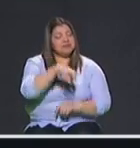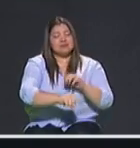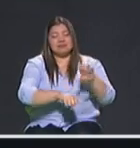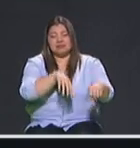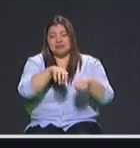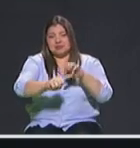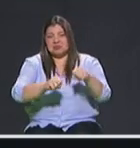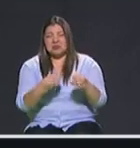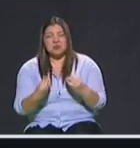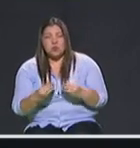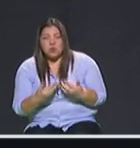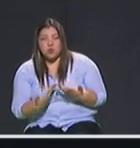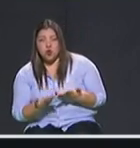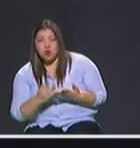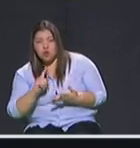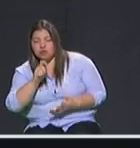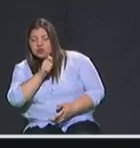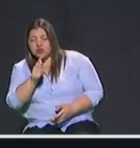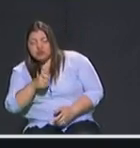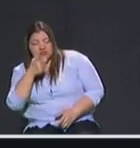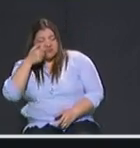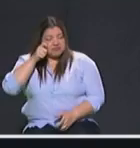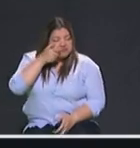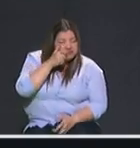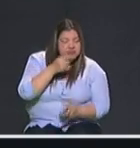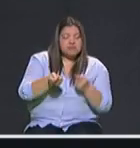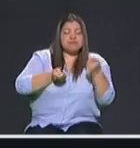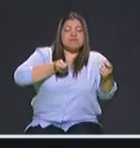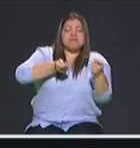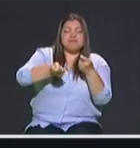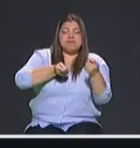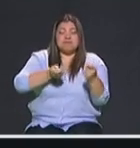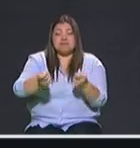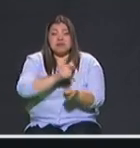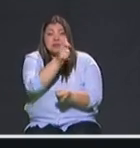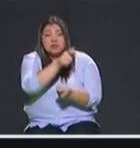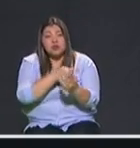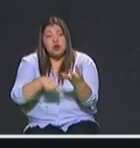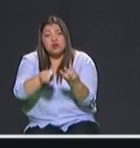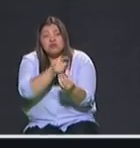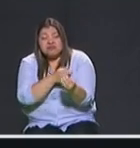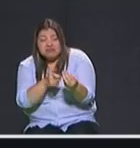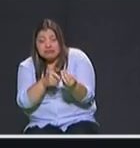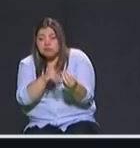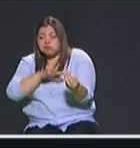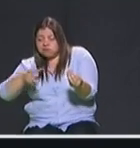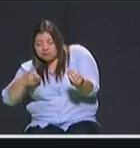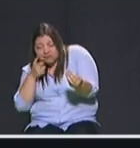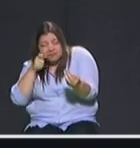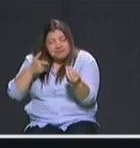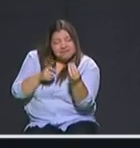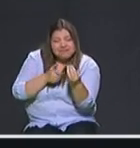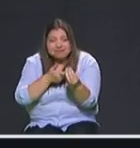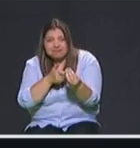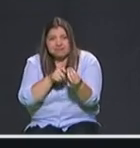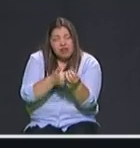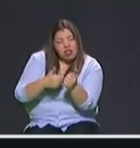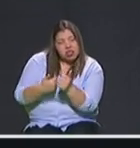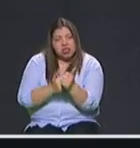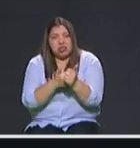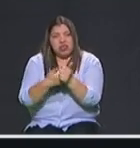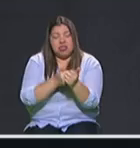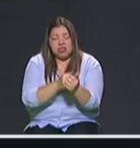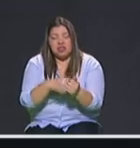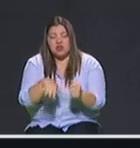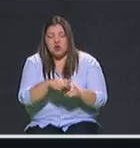inspectores de hacienda, de control territorial. Vamos a perseguir las grandes rentas criminales que tienen. Hay que entender el